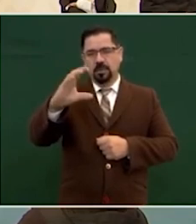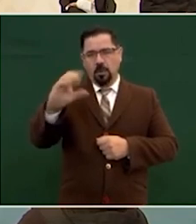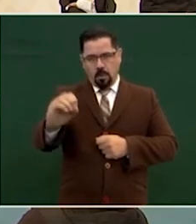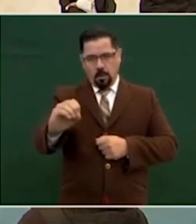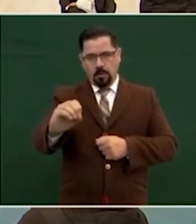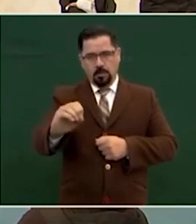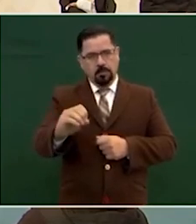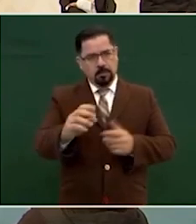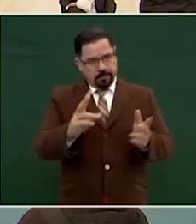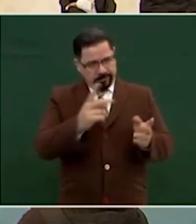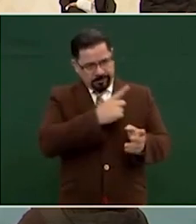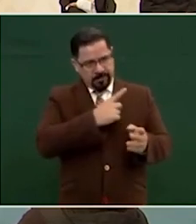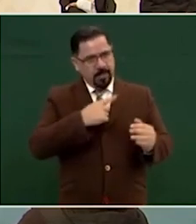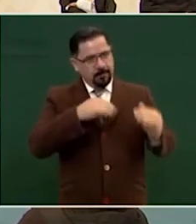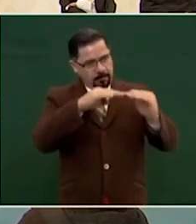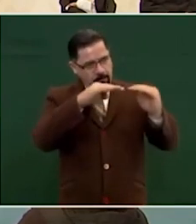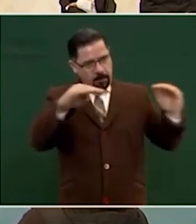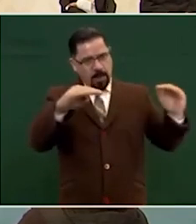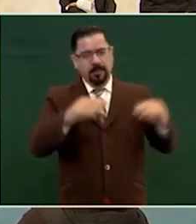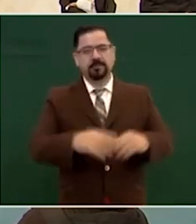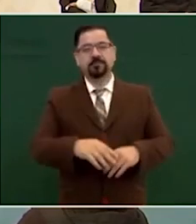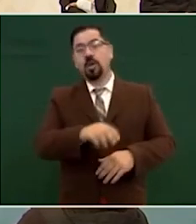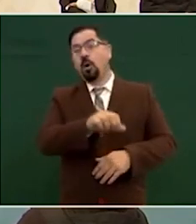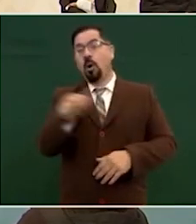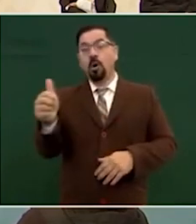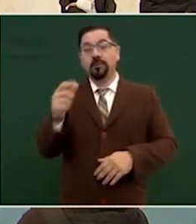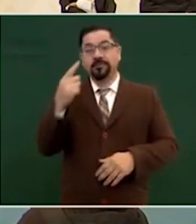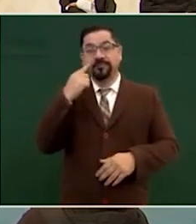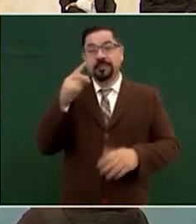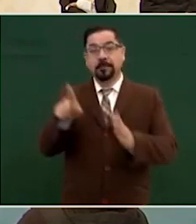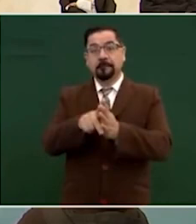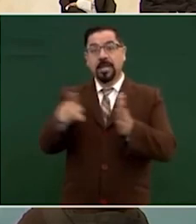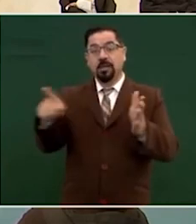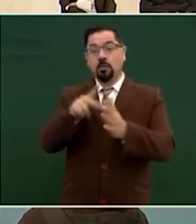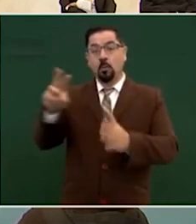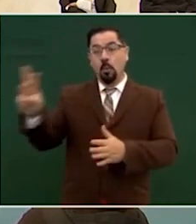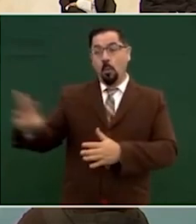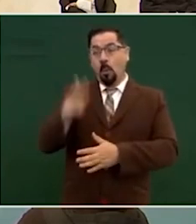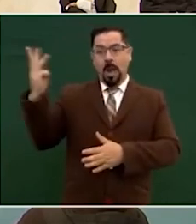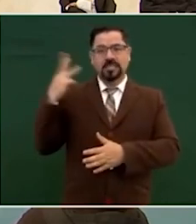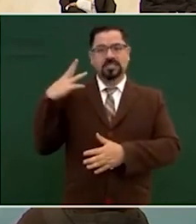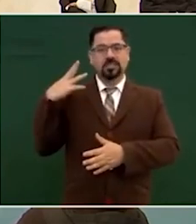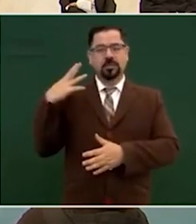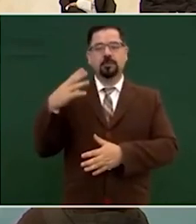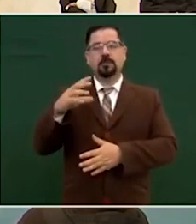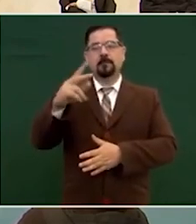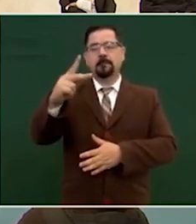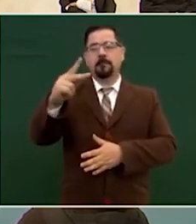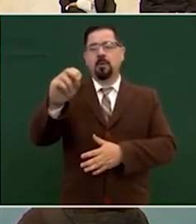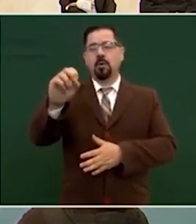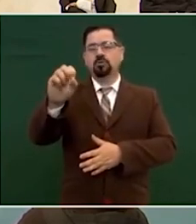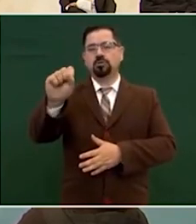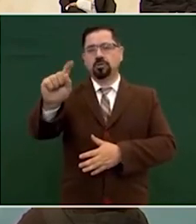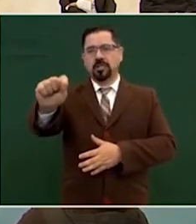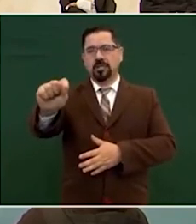otros Washington Post nada más que es muy poquitero